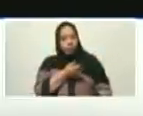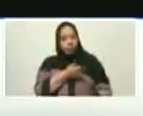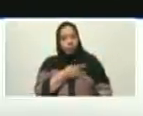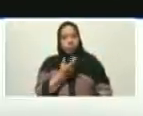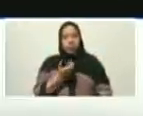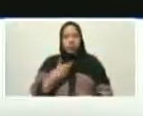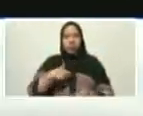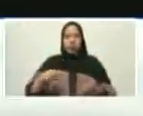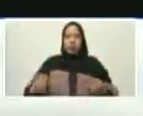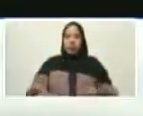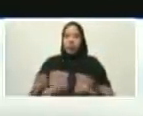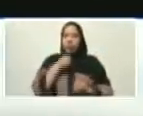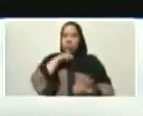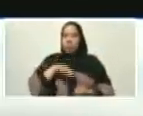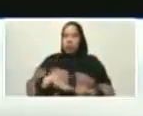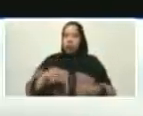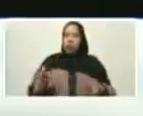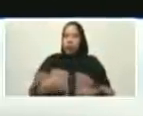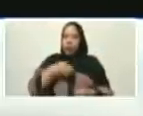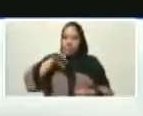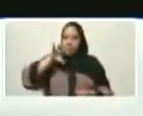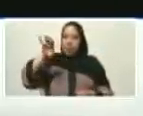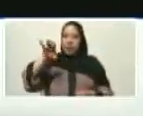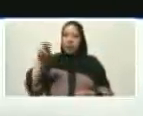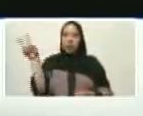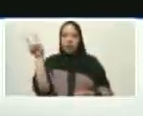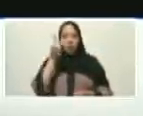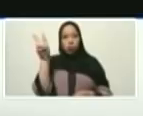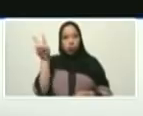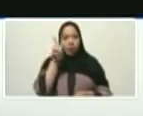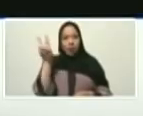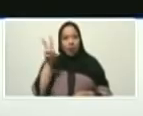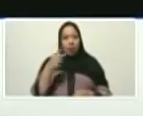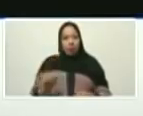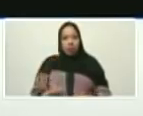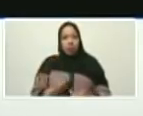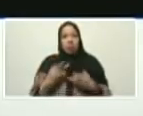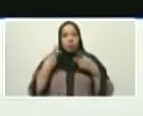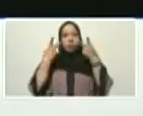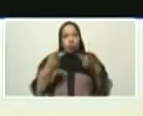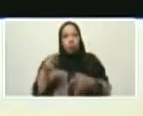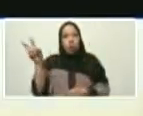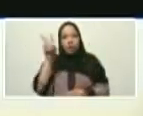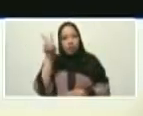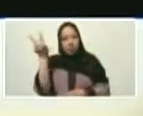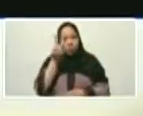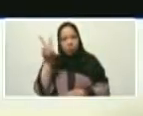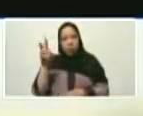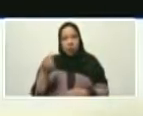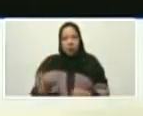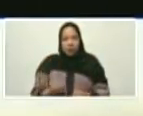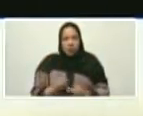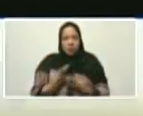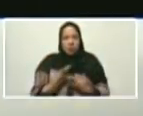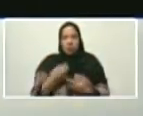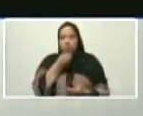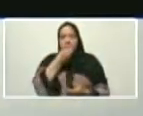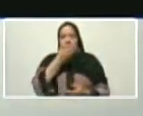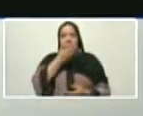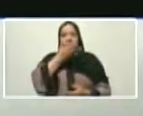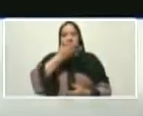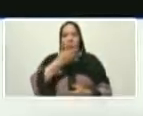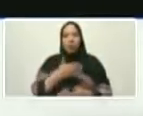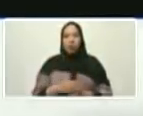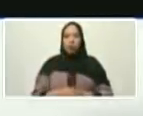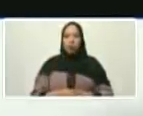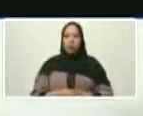patrio el espíritu venezolanista el espíritu latinoamericanista y caribeño bello bello por